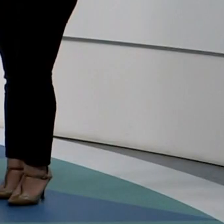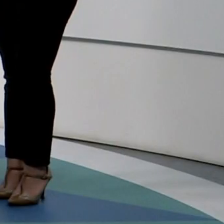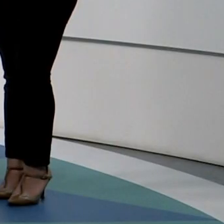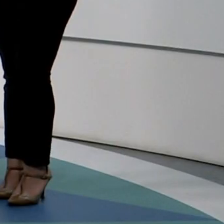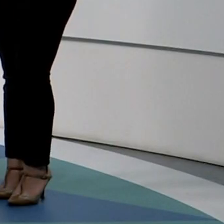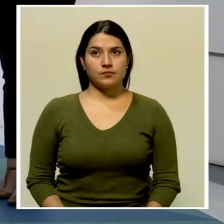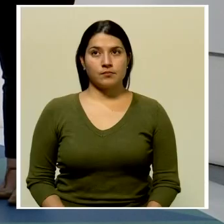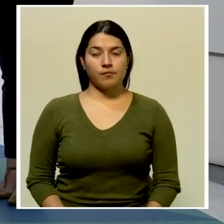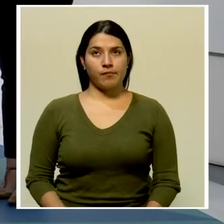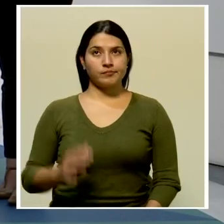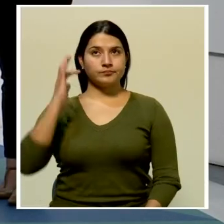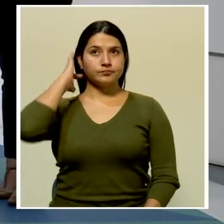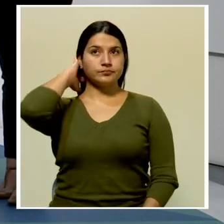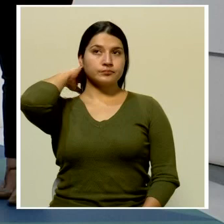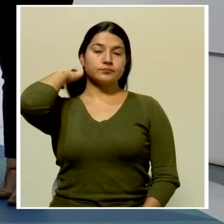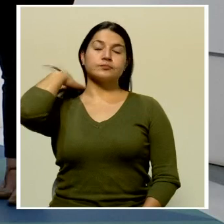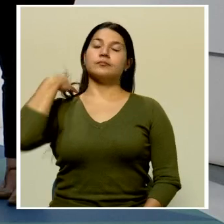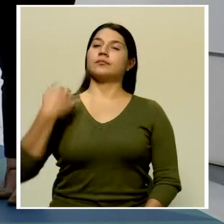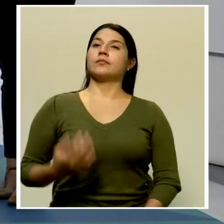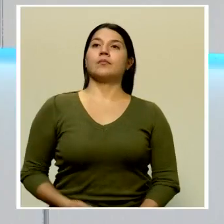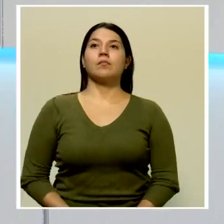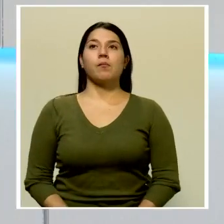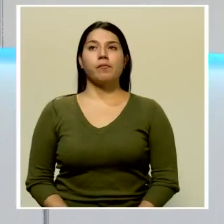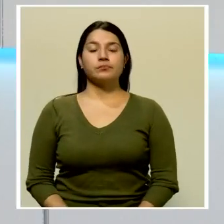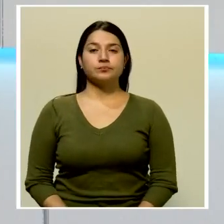a nuestra compañera Eisel Chacón. Buenas noches.